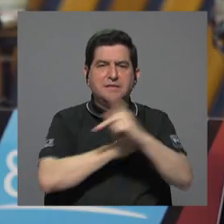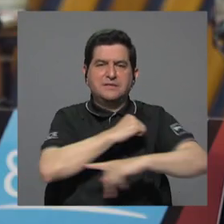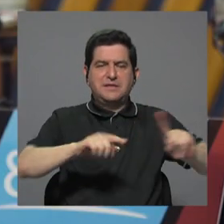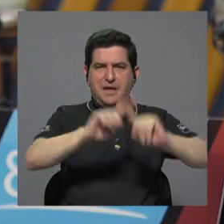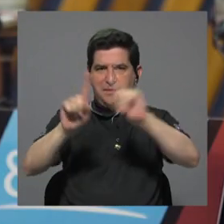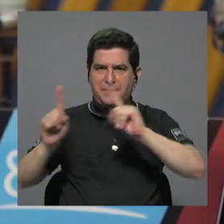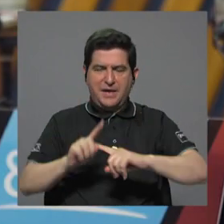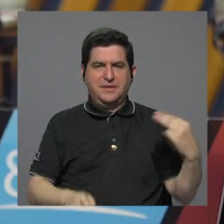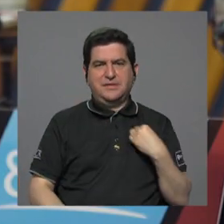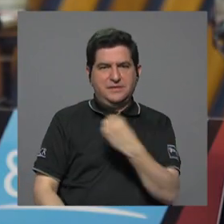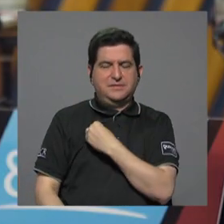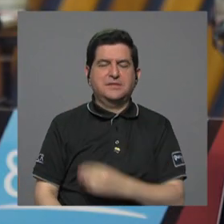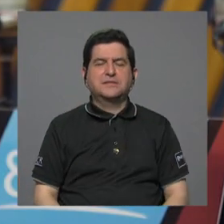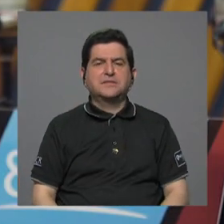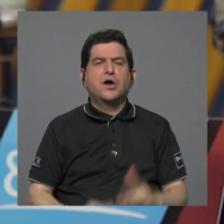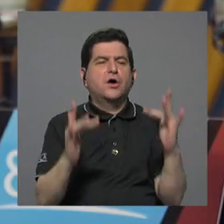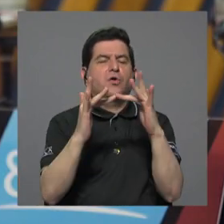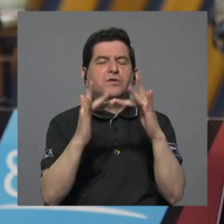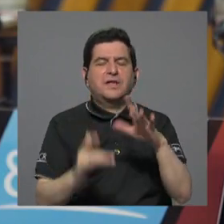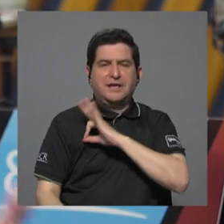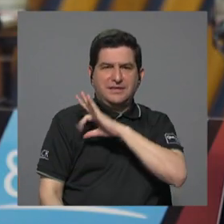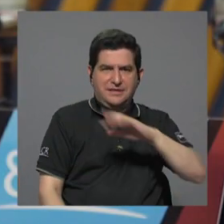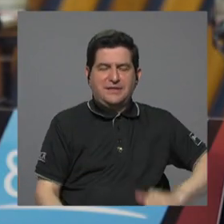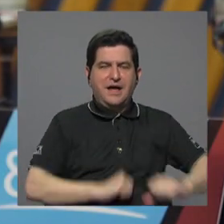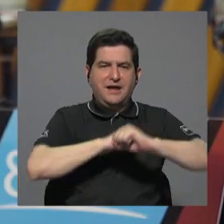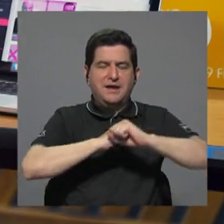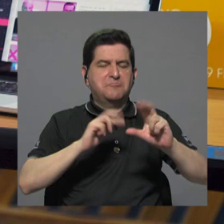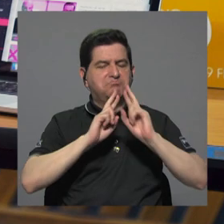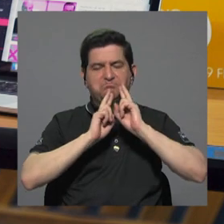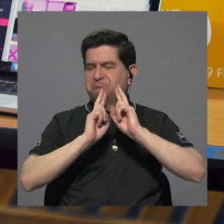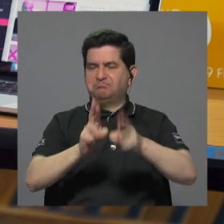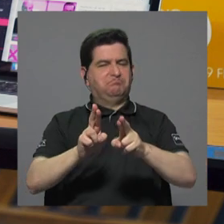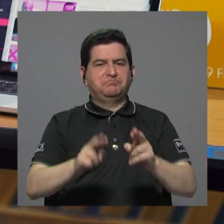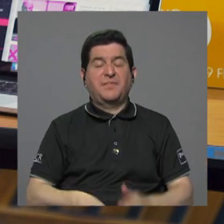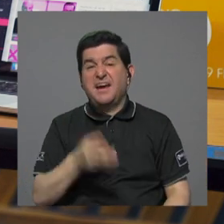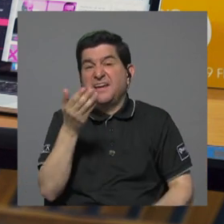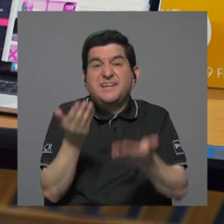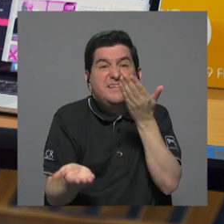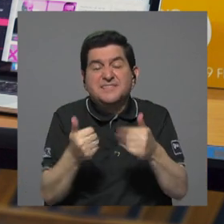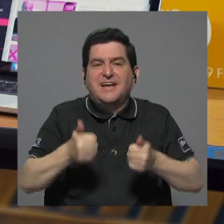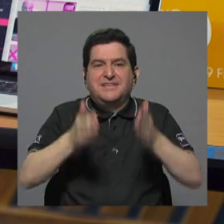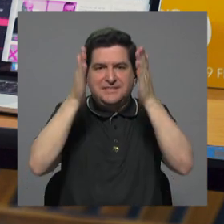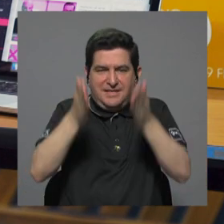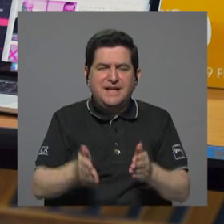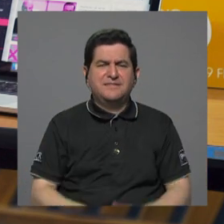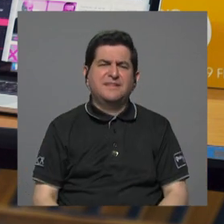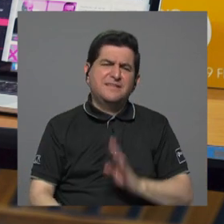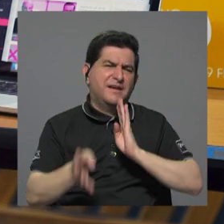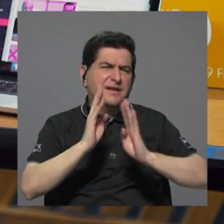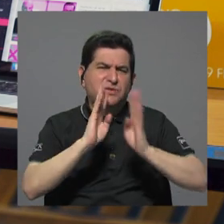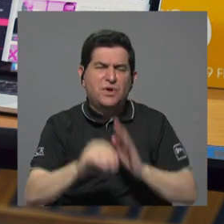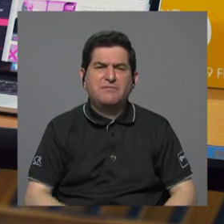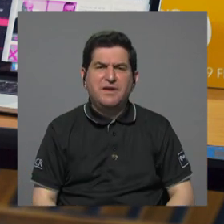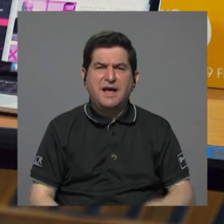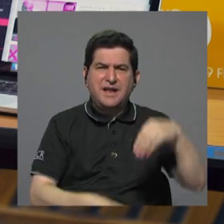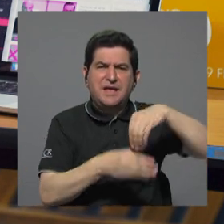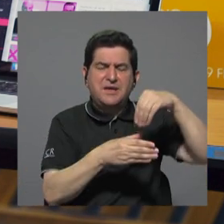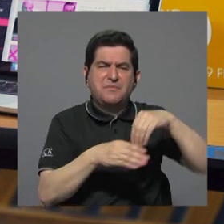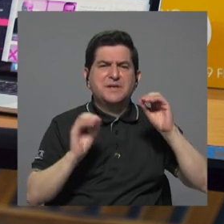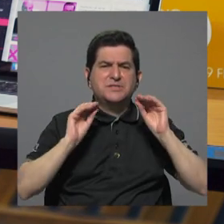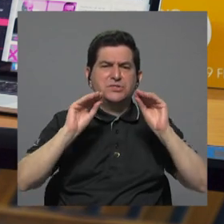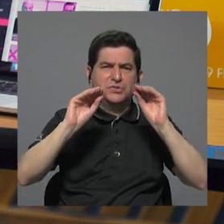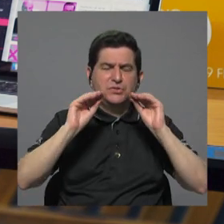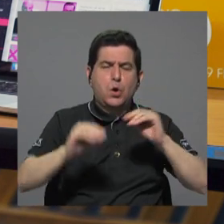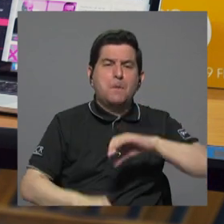Contactamos a la campaña de Fabrizio Alvarado, pero no hubo respuesta. Es probable que el candidato se estuviera refiriendo a la inversión en educación